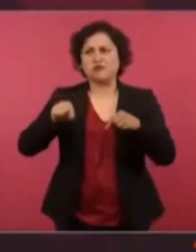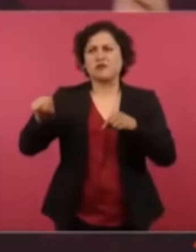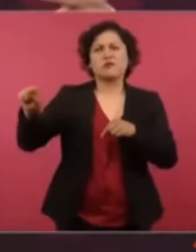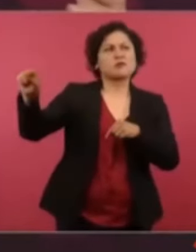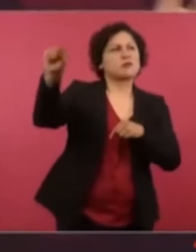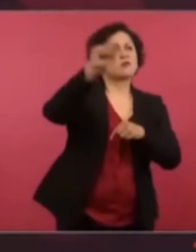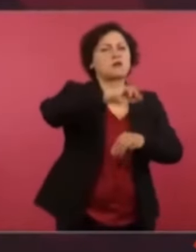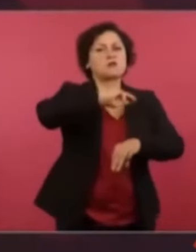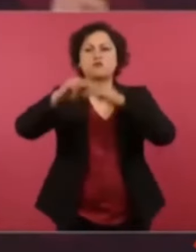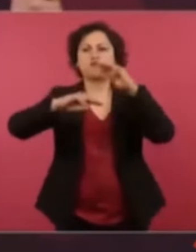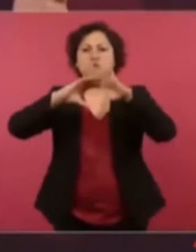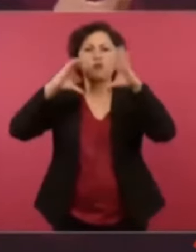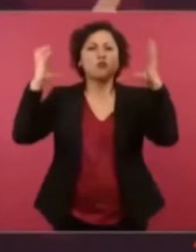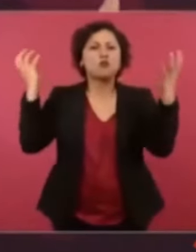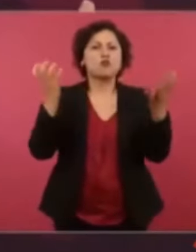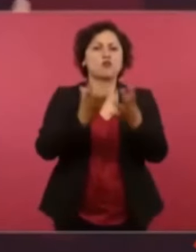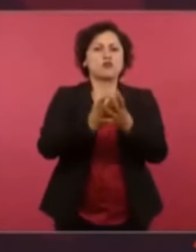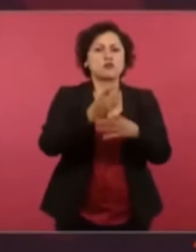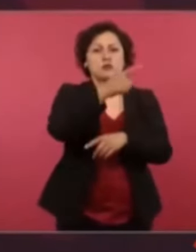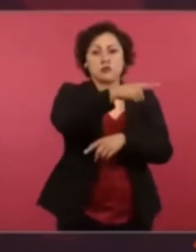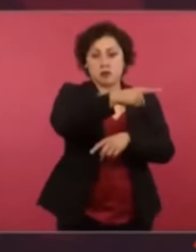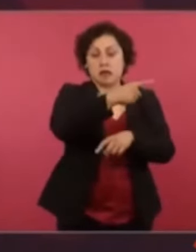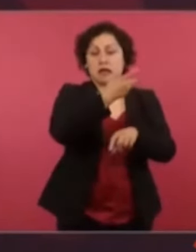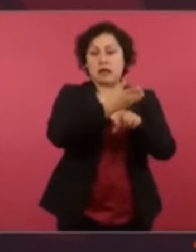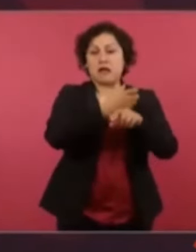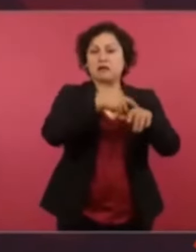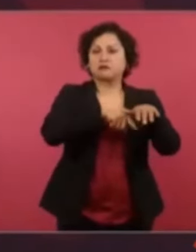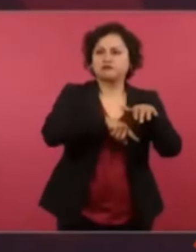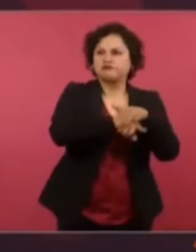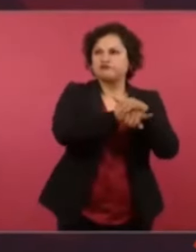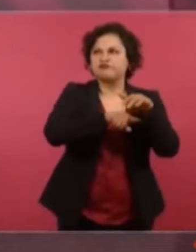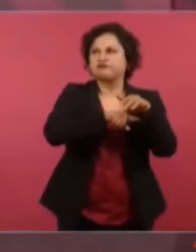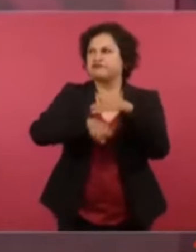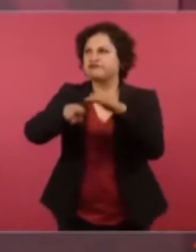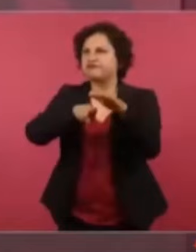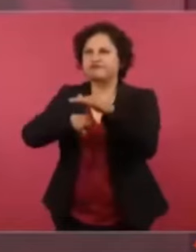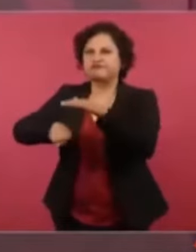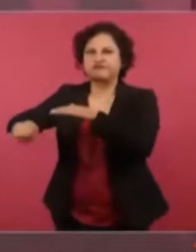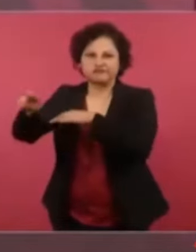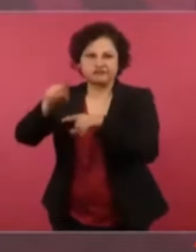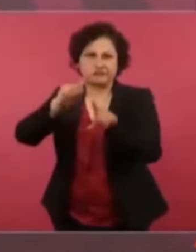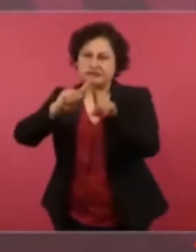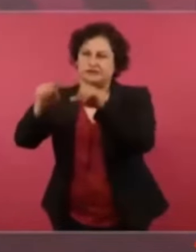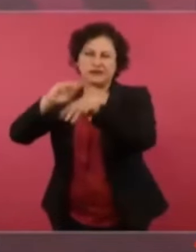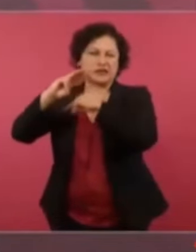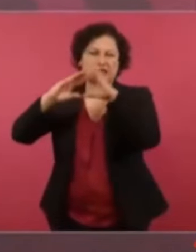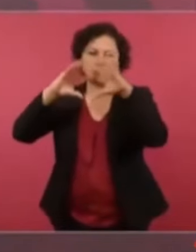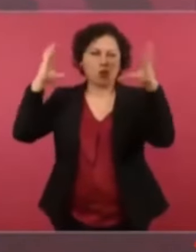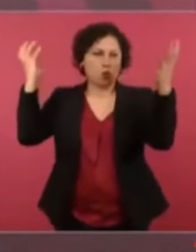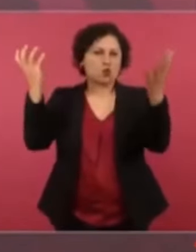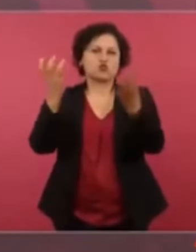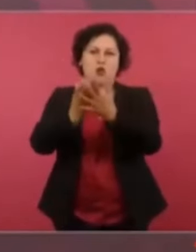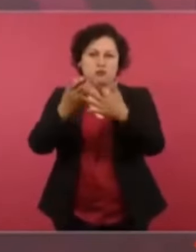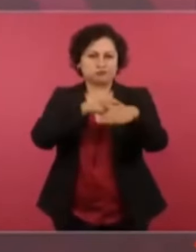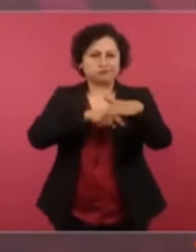tienen infiltradísimo al periodismo,